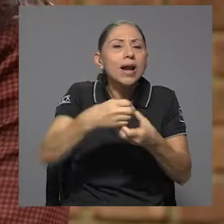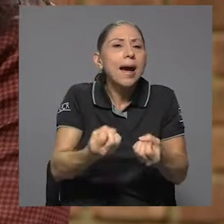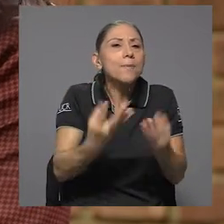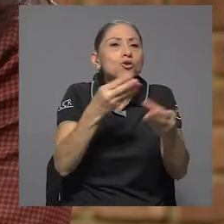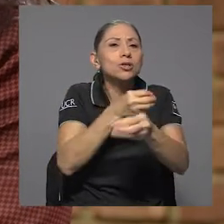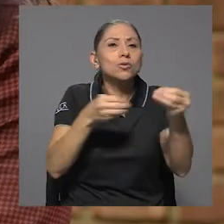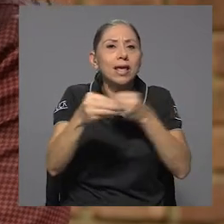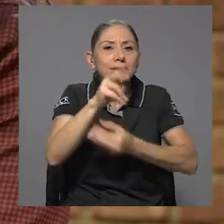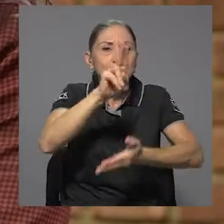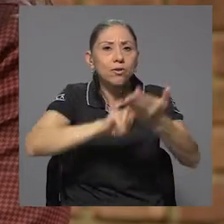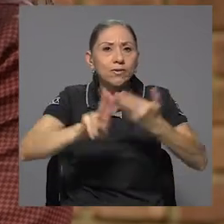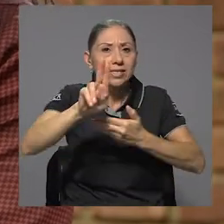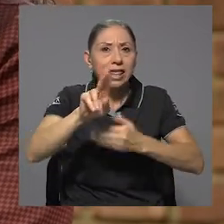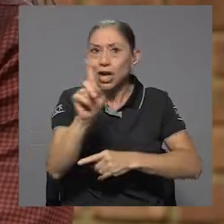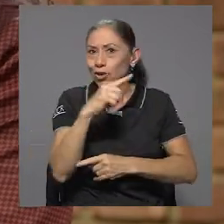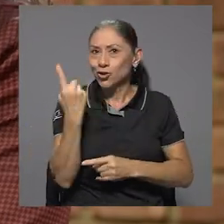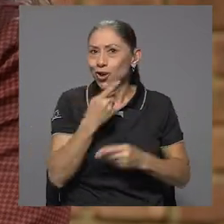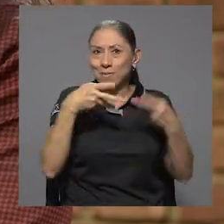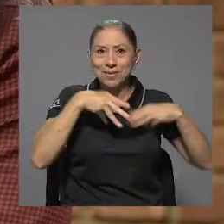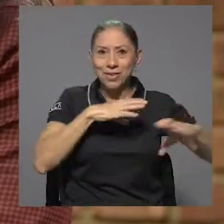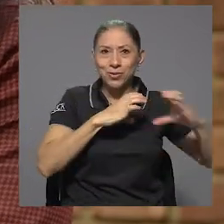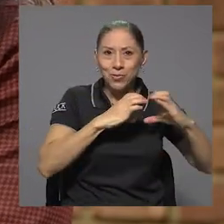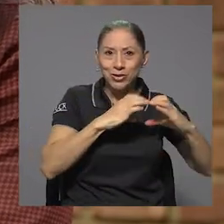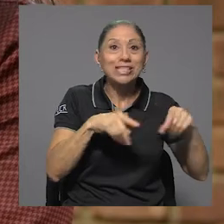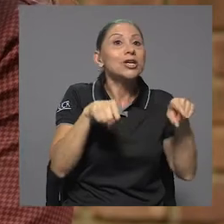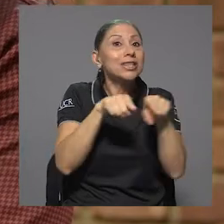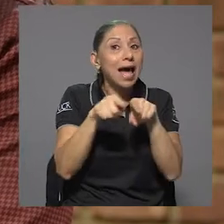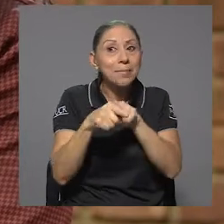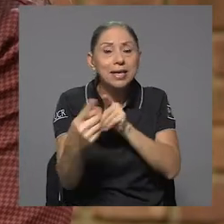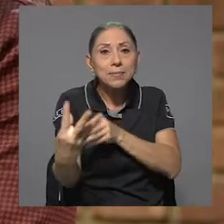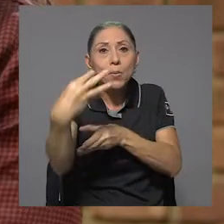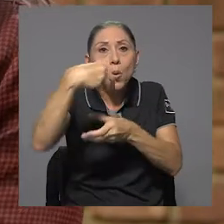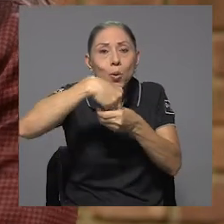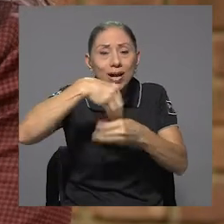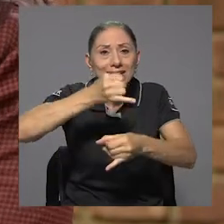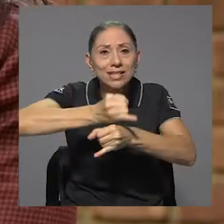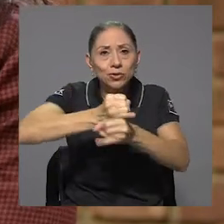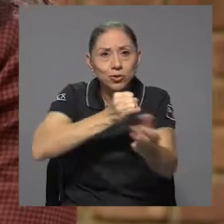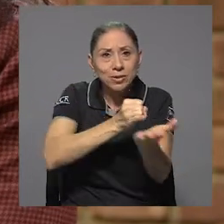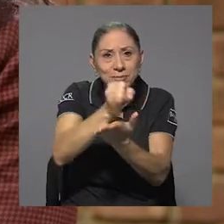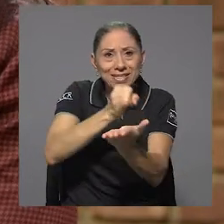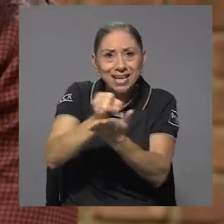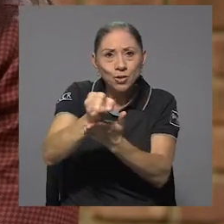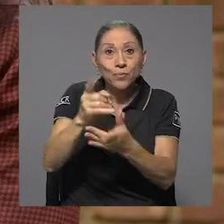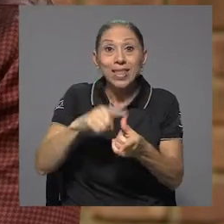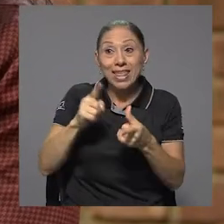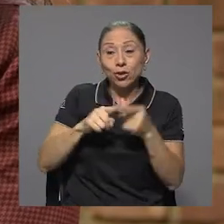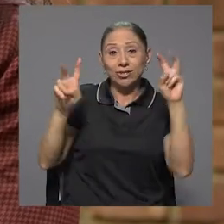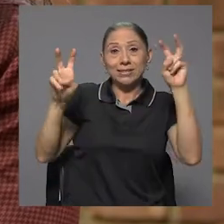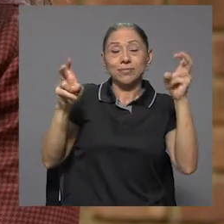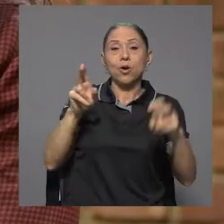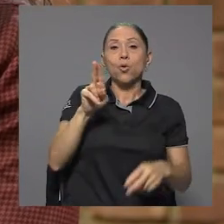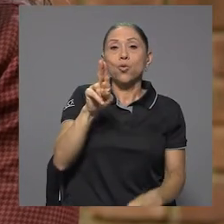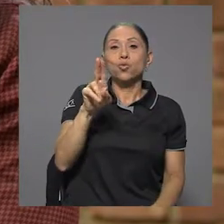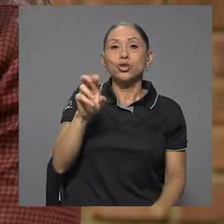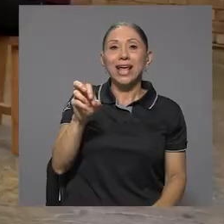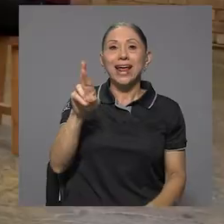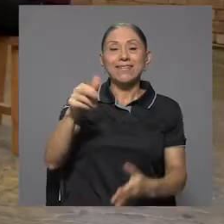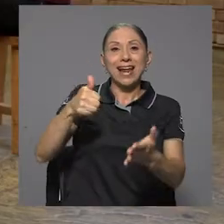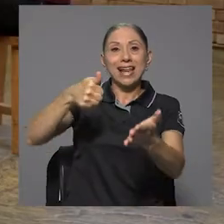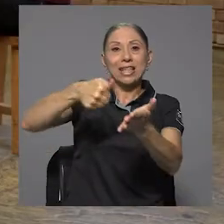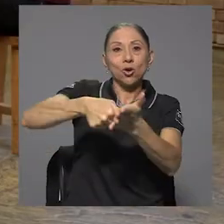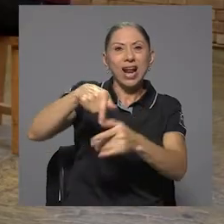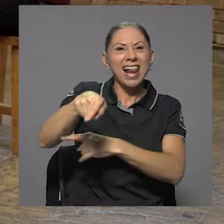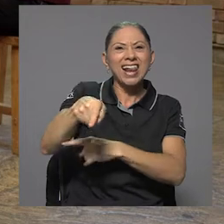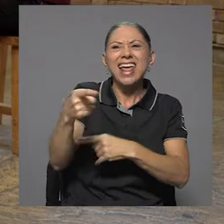de la universidad, no solamente los medios, sino también institutos de investigación. Entonces, en este marco de UCR Electoral, que básicamente es una